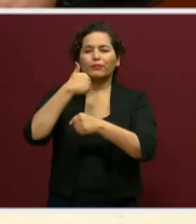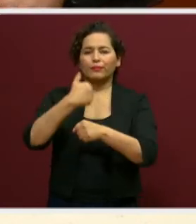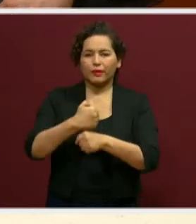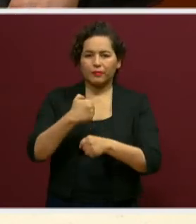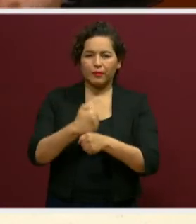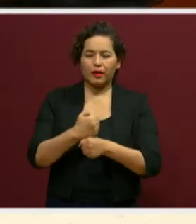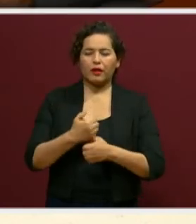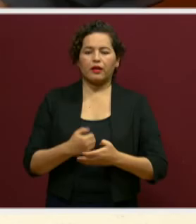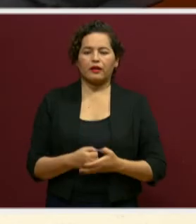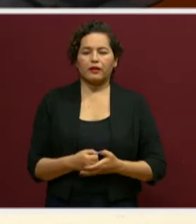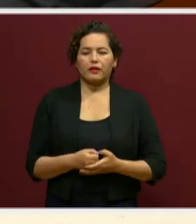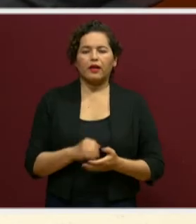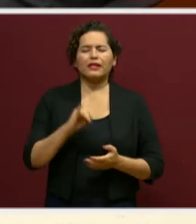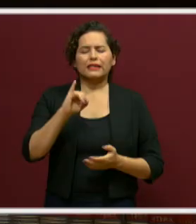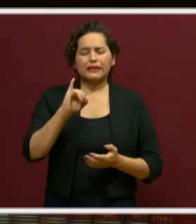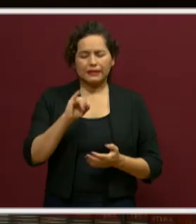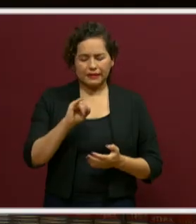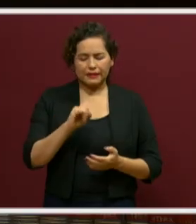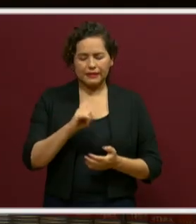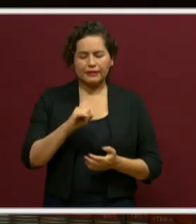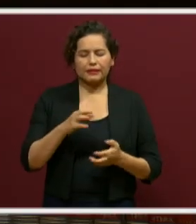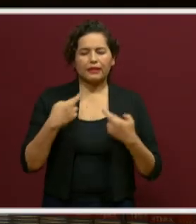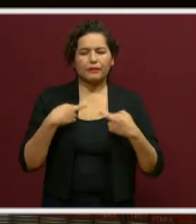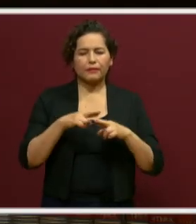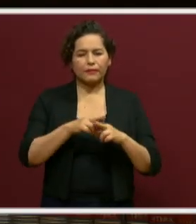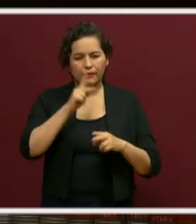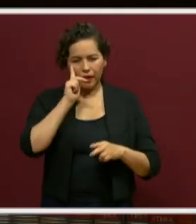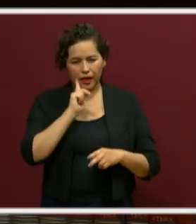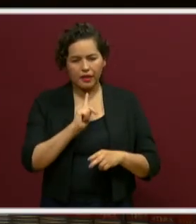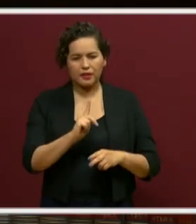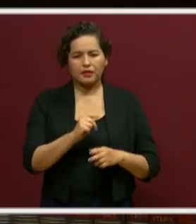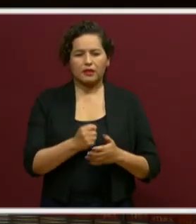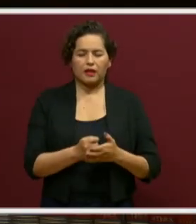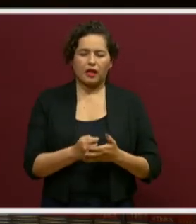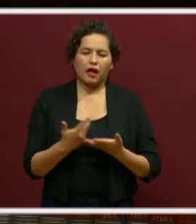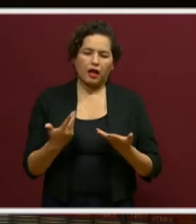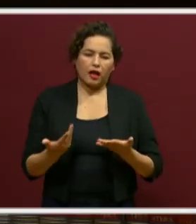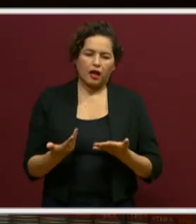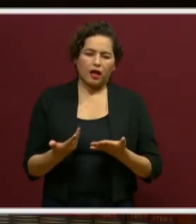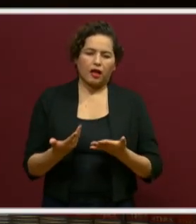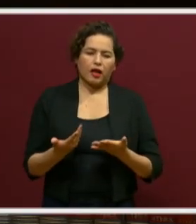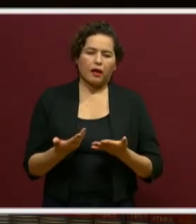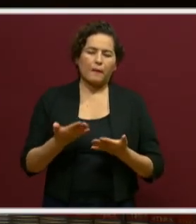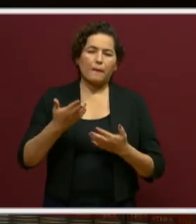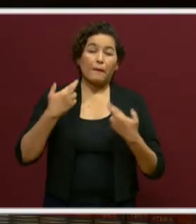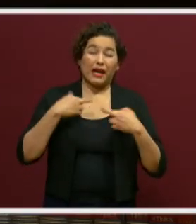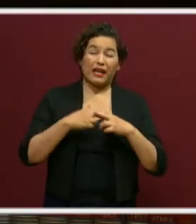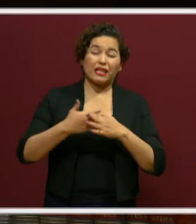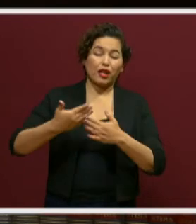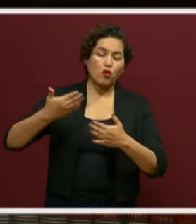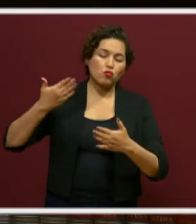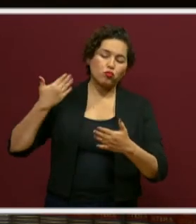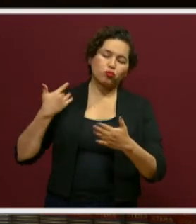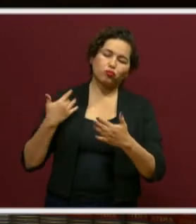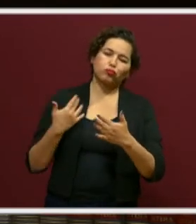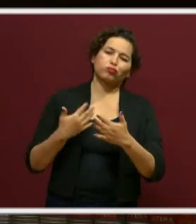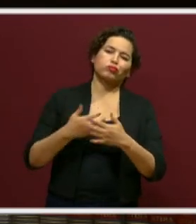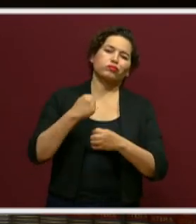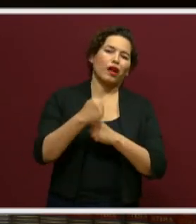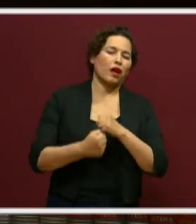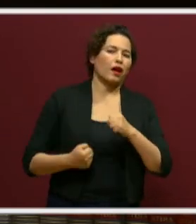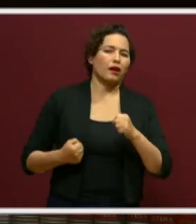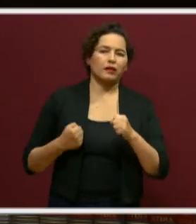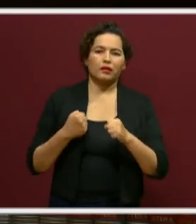Exactamente, sí, la maestra Eleazar Ruiz ha estado colaborando, bueno, es maestra de muchos años, era la